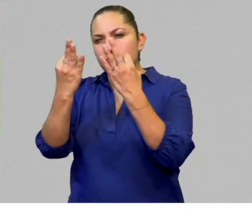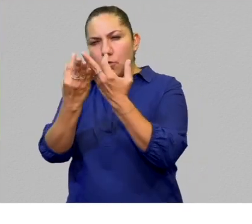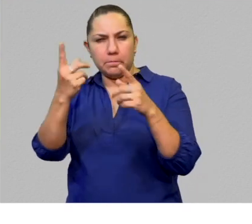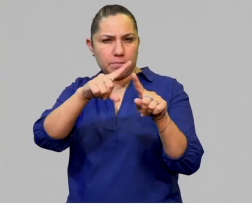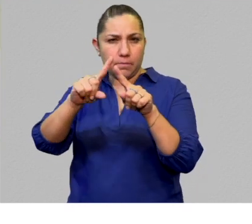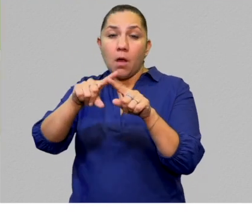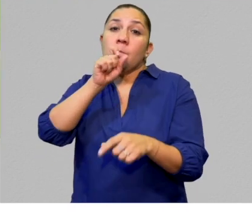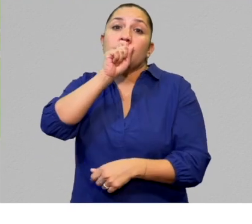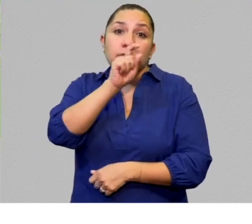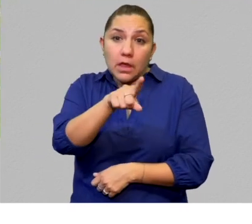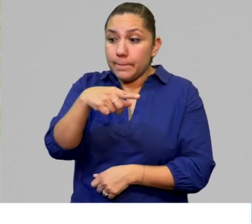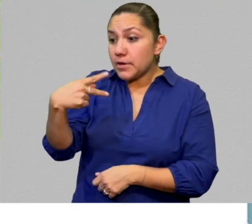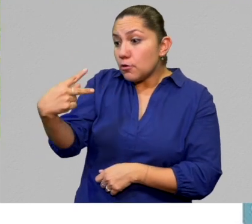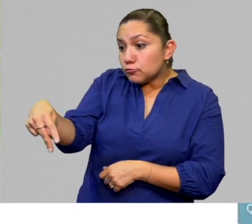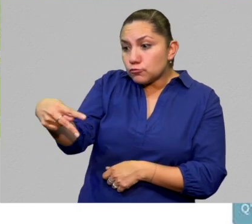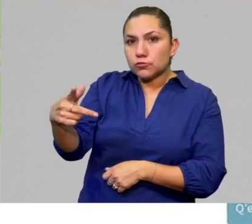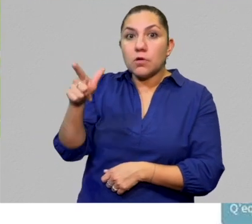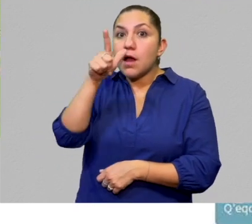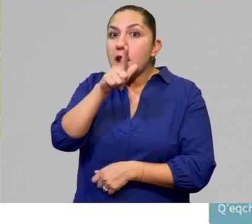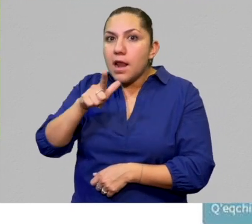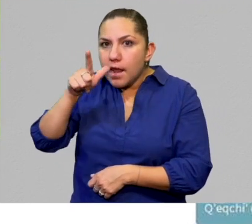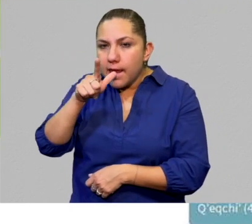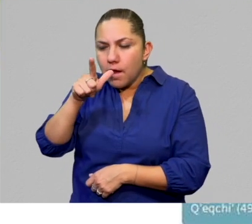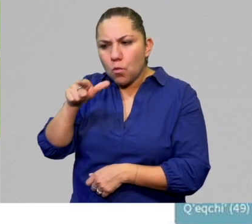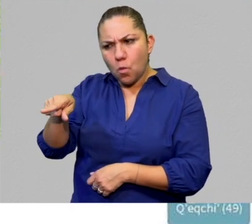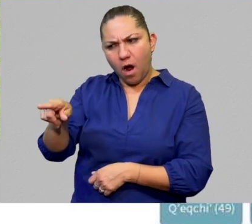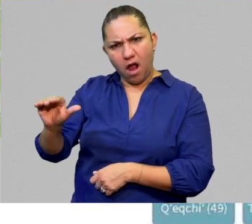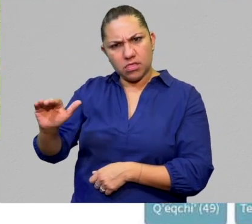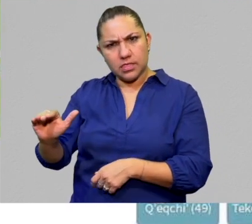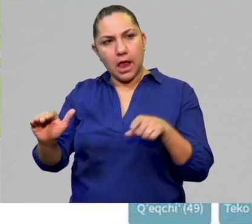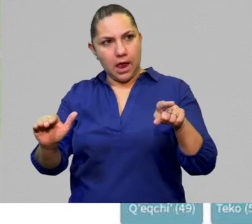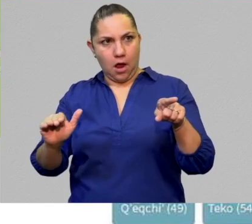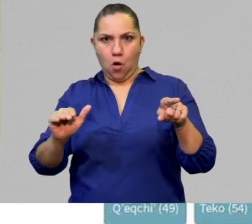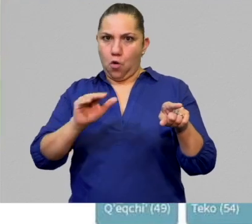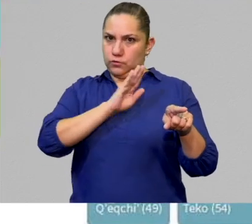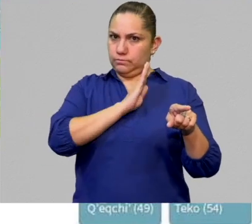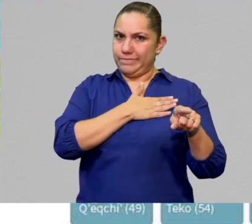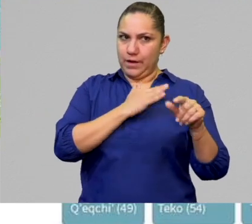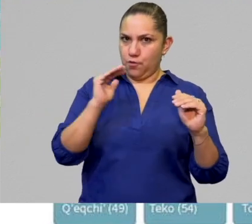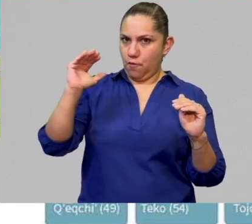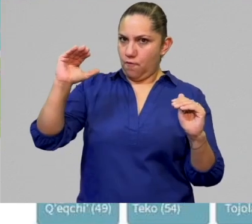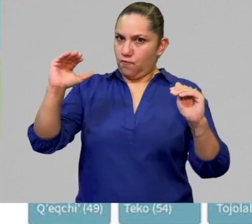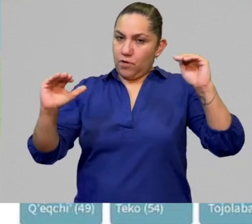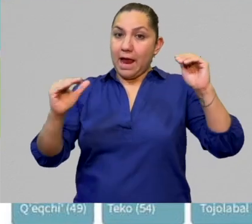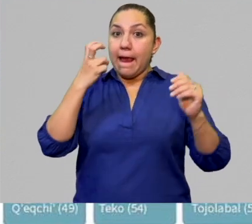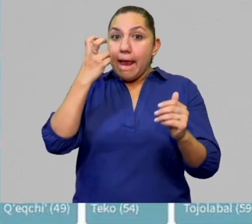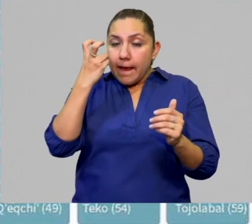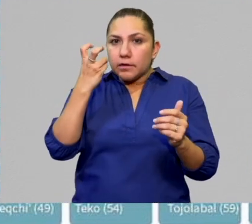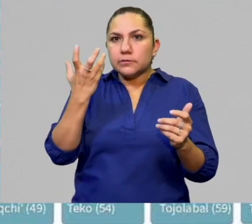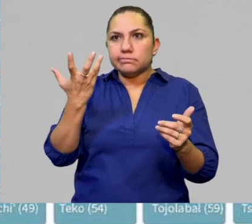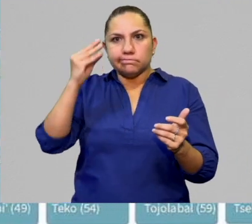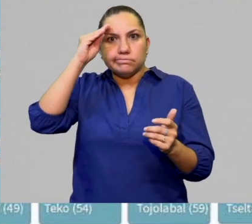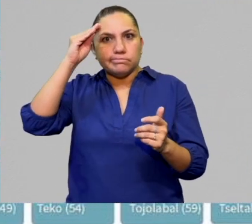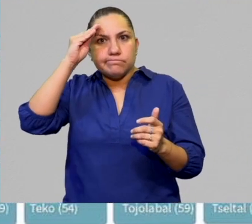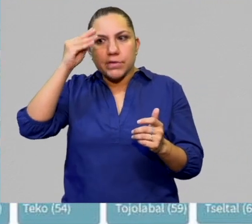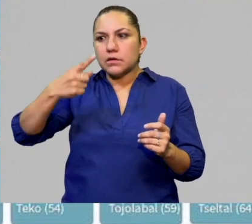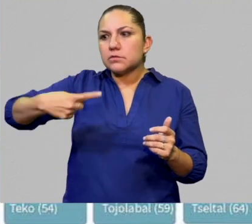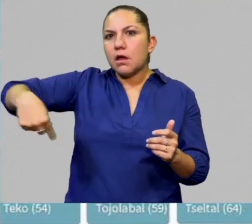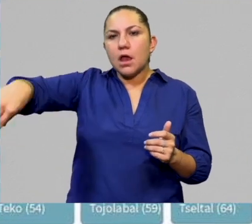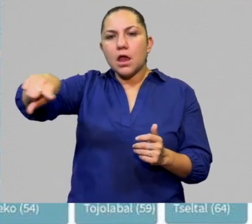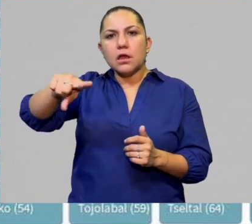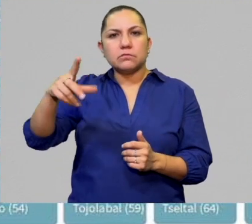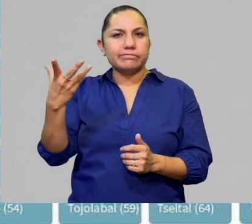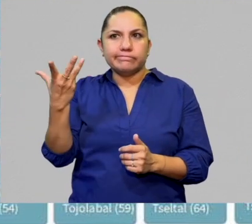política lingüística también, de hegemonía del español sobre las lenguas indígenas. Claro, ahí está el problema.